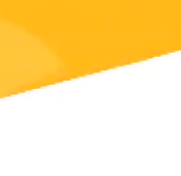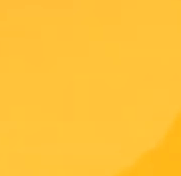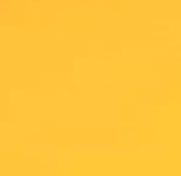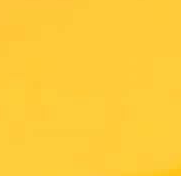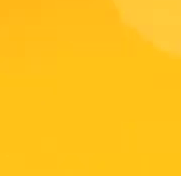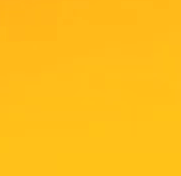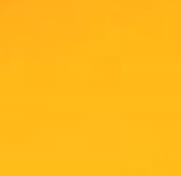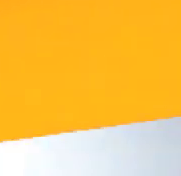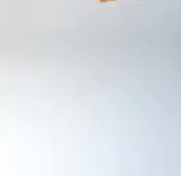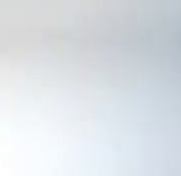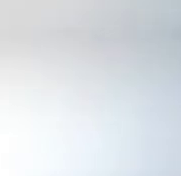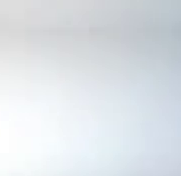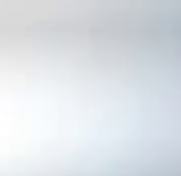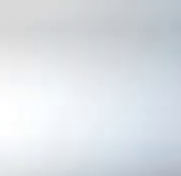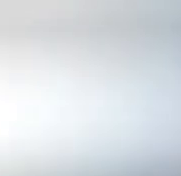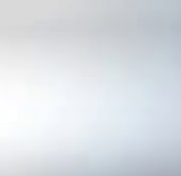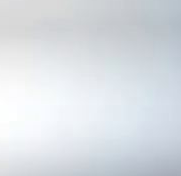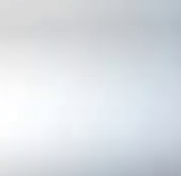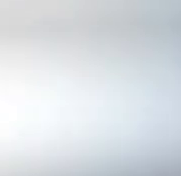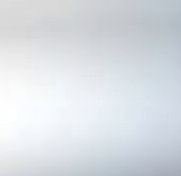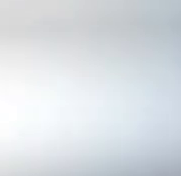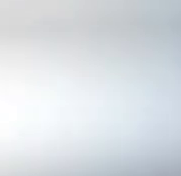Gracias ver el video.